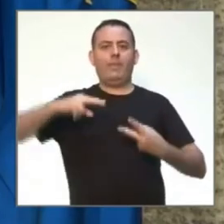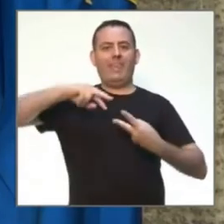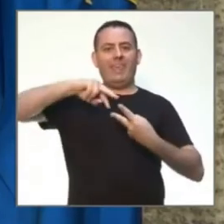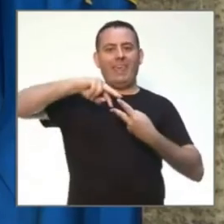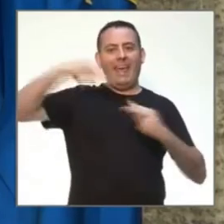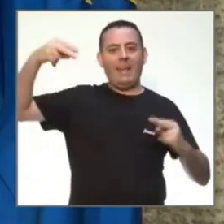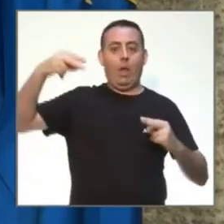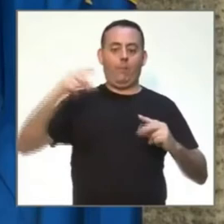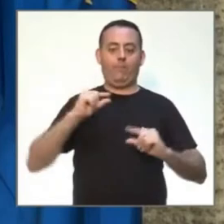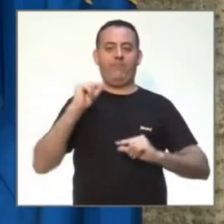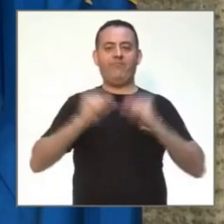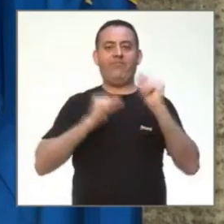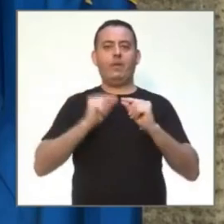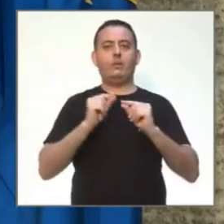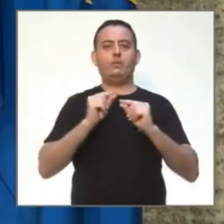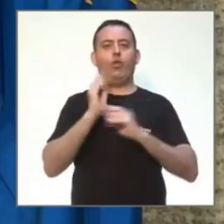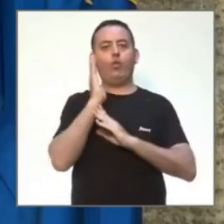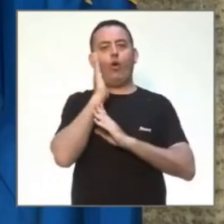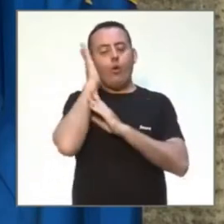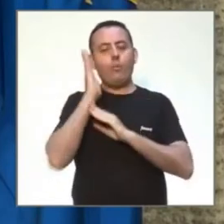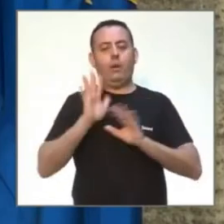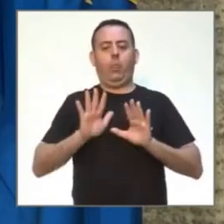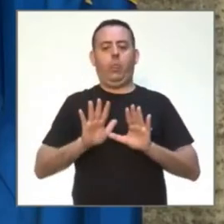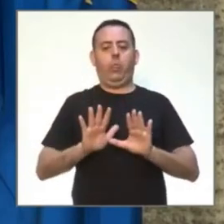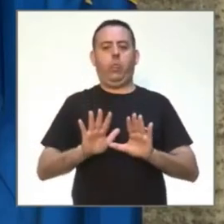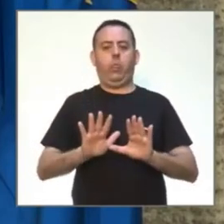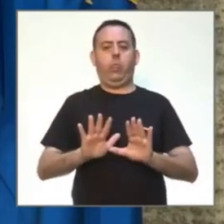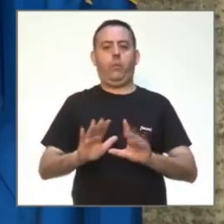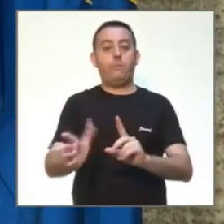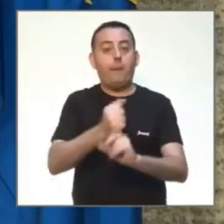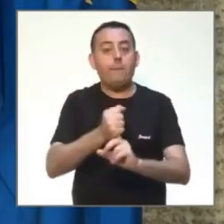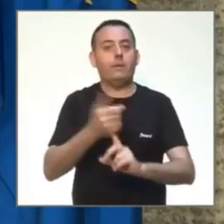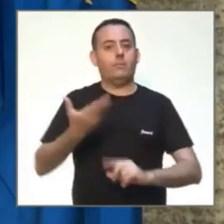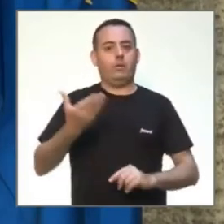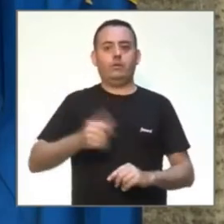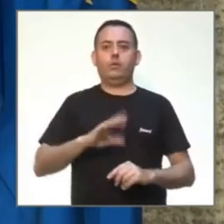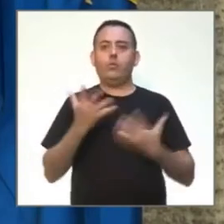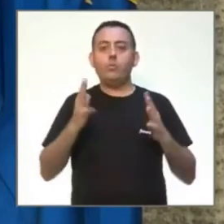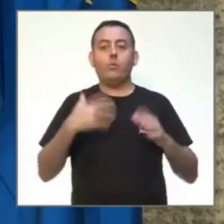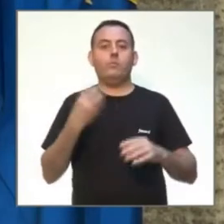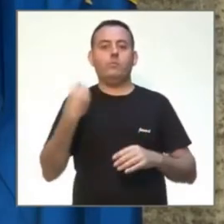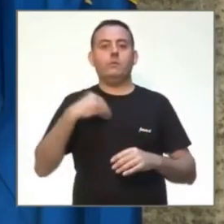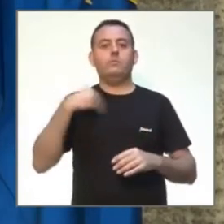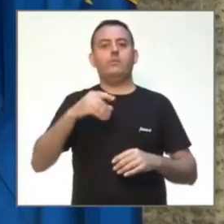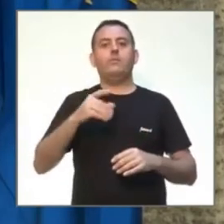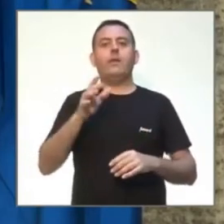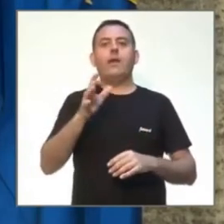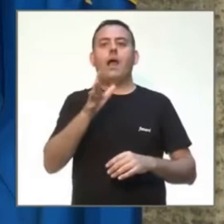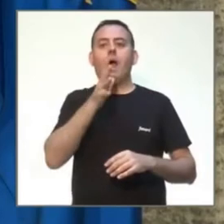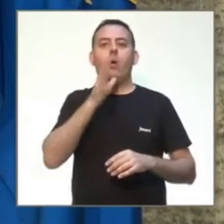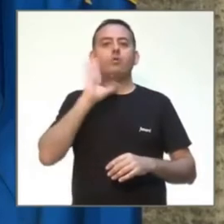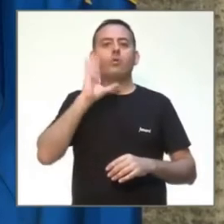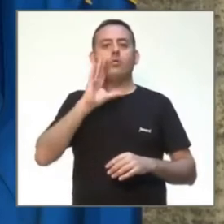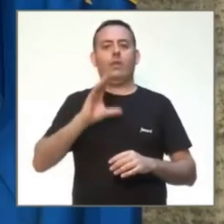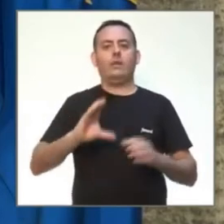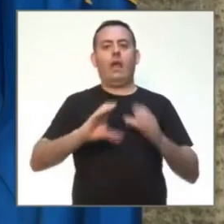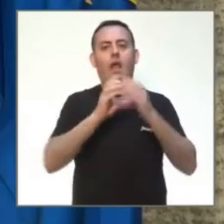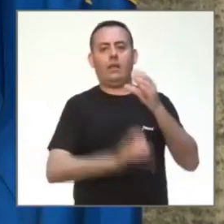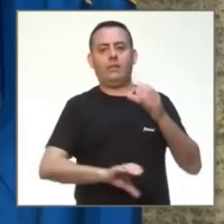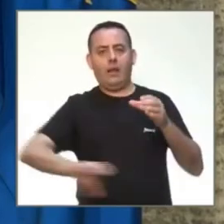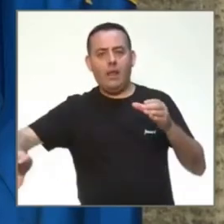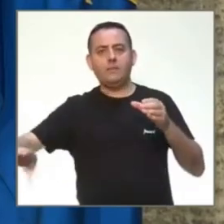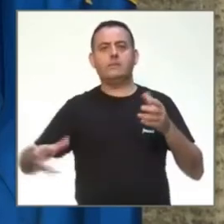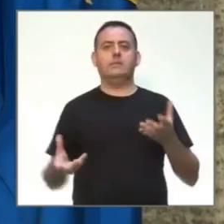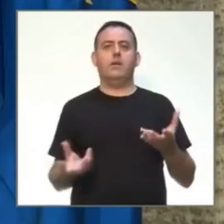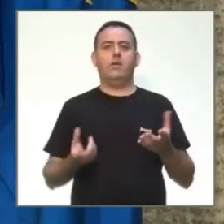virus inactivo, tanto en la entrada de depuradoras como en las alcantarillas. Los puntos de muestreo pueden llegar hasta